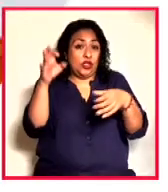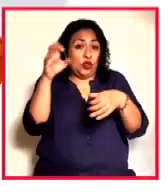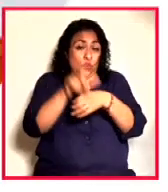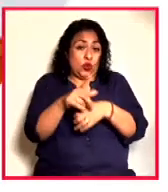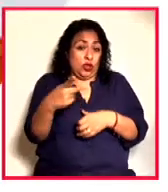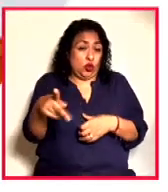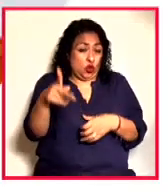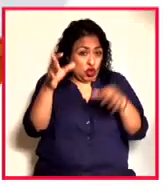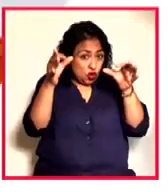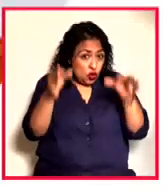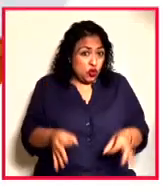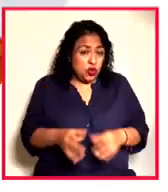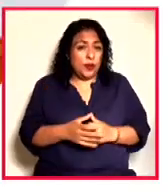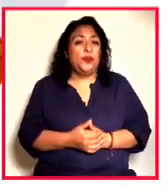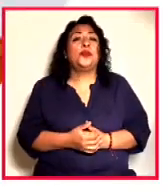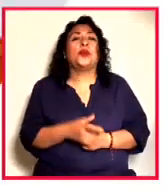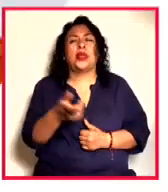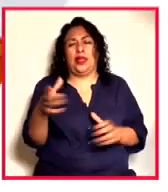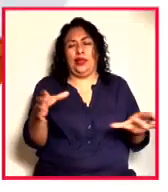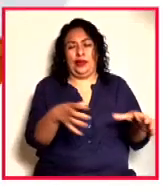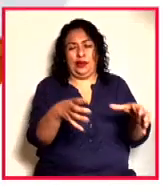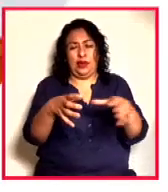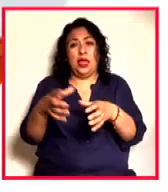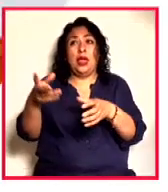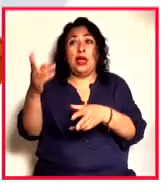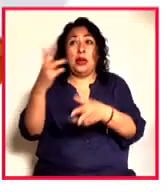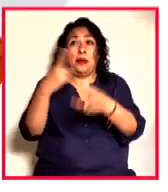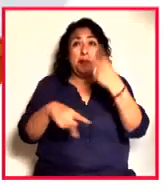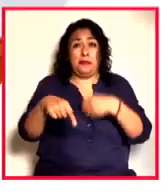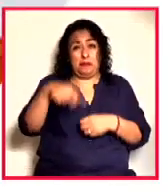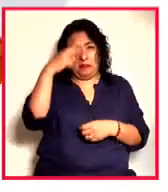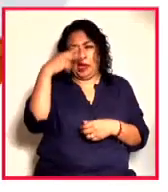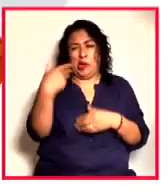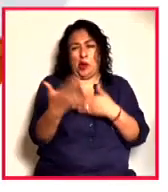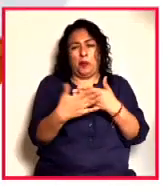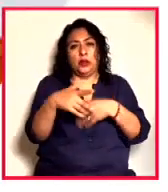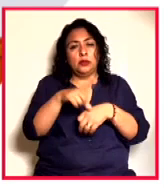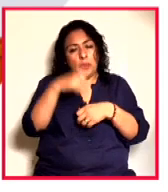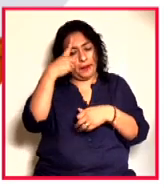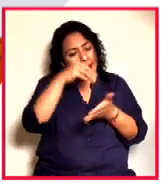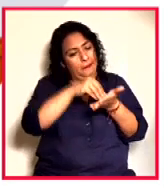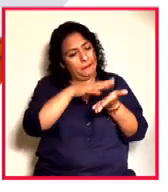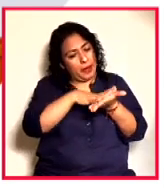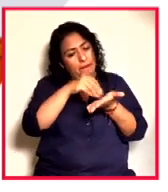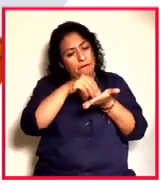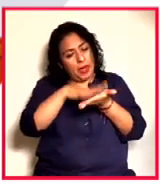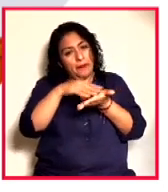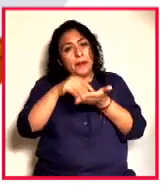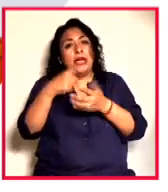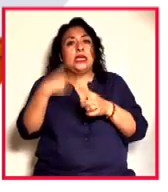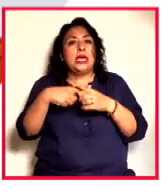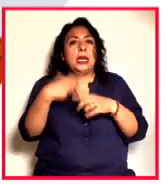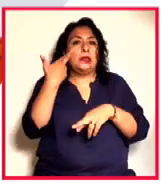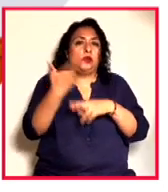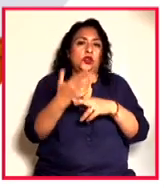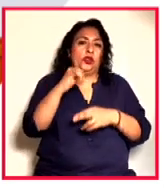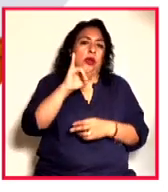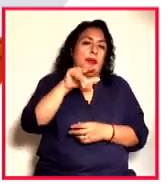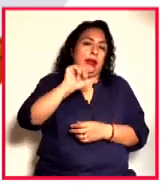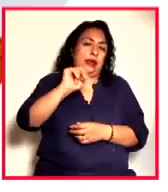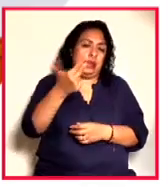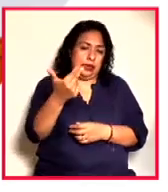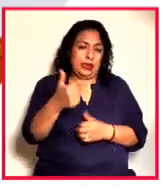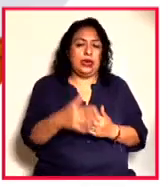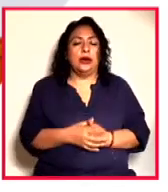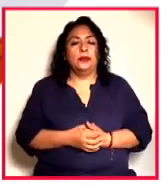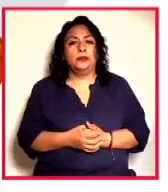provienen. Las colecciones viajarán a México en los próximos días para ser registradas y conservadas por el Instituto Nacional de Antropología e Historia.